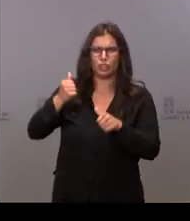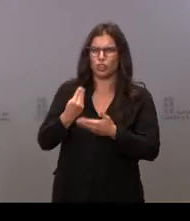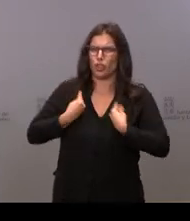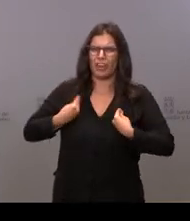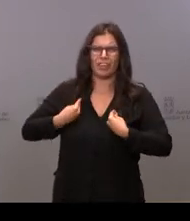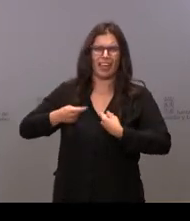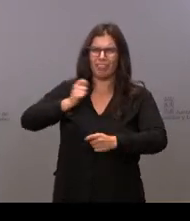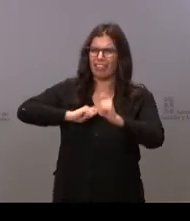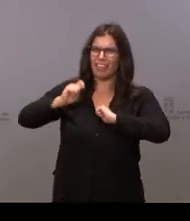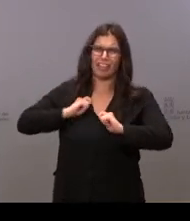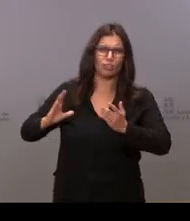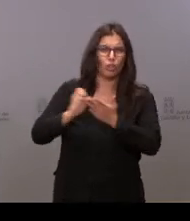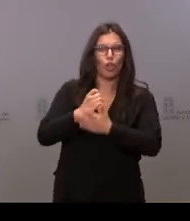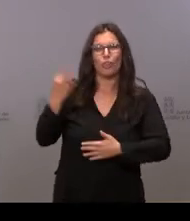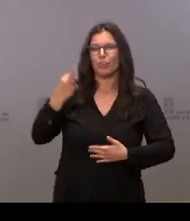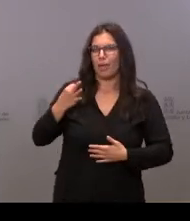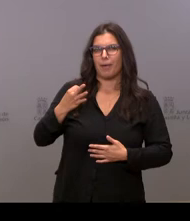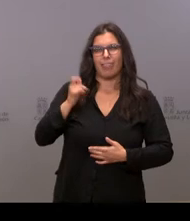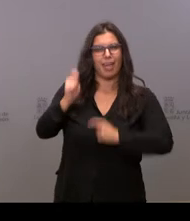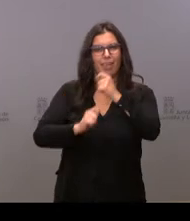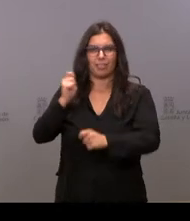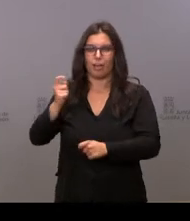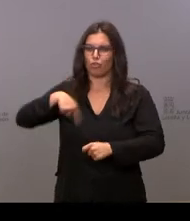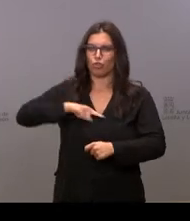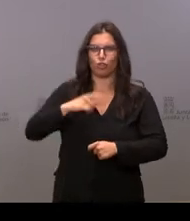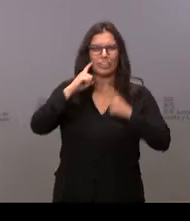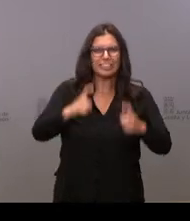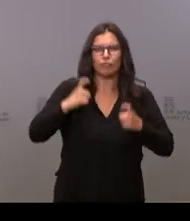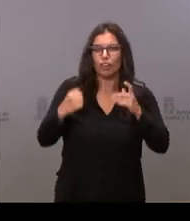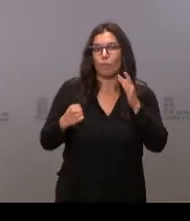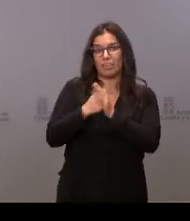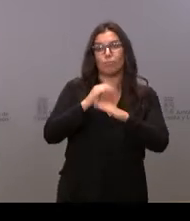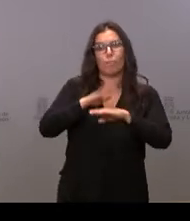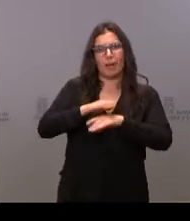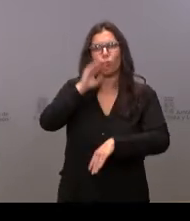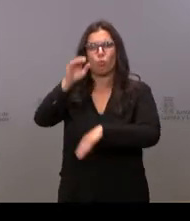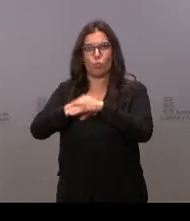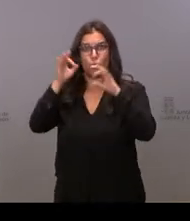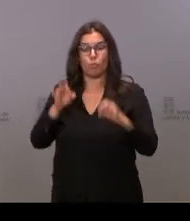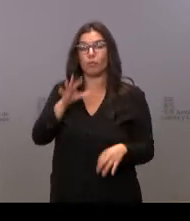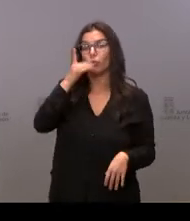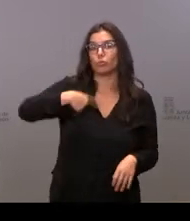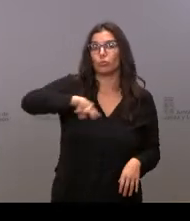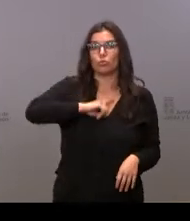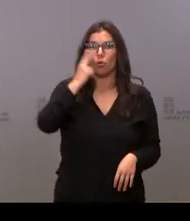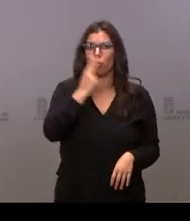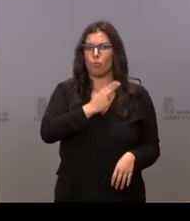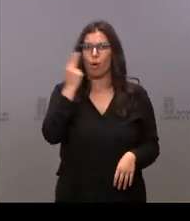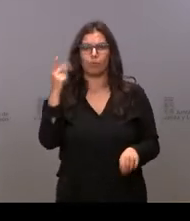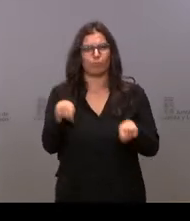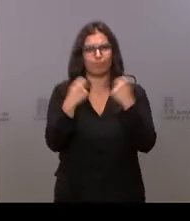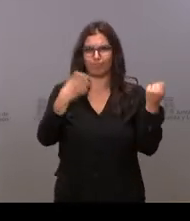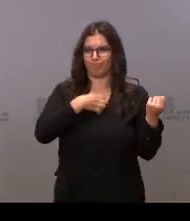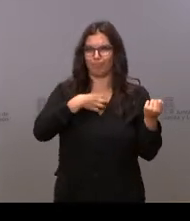lo merecéis todo y tenemos que poner todo de nuestra parte. Por eso nuestro compromiso es inquebrantable y